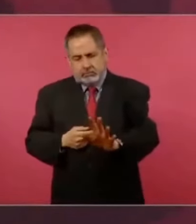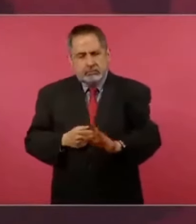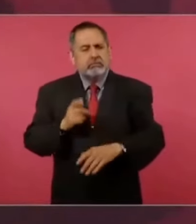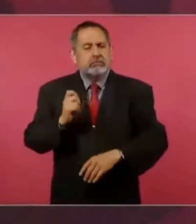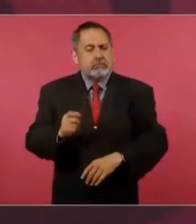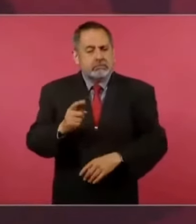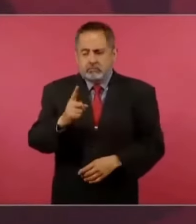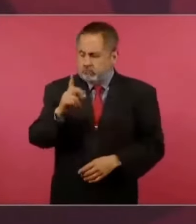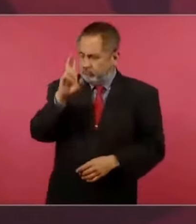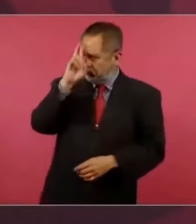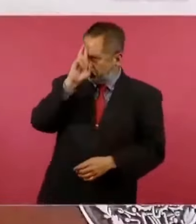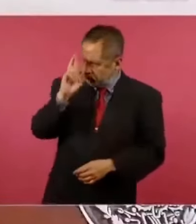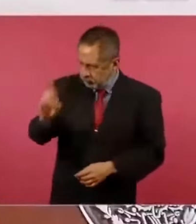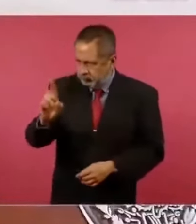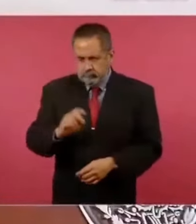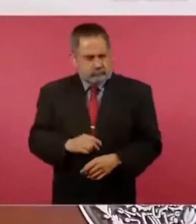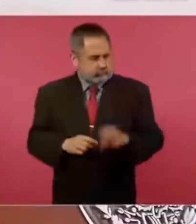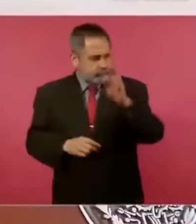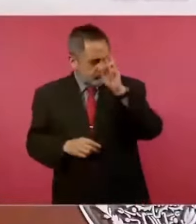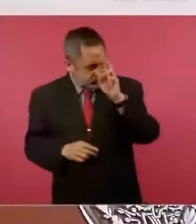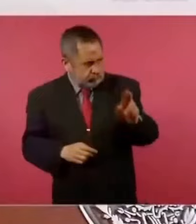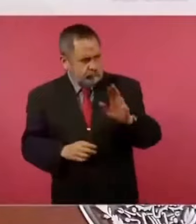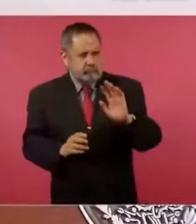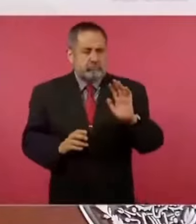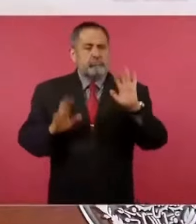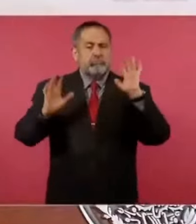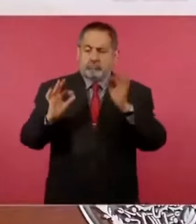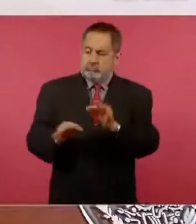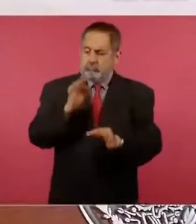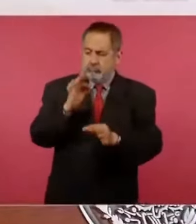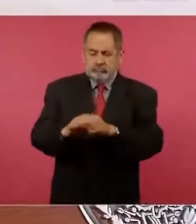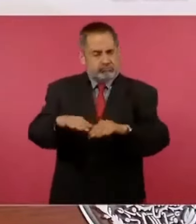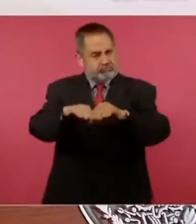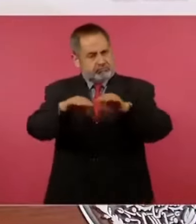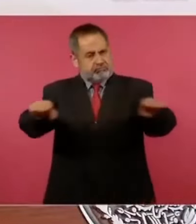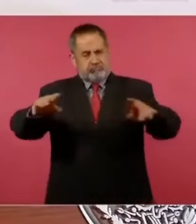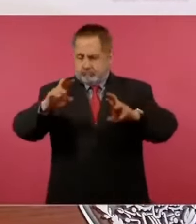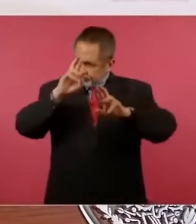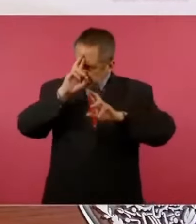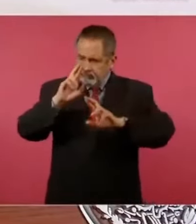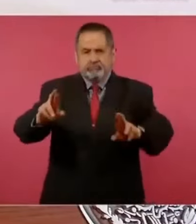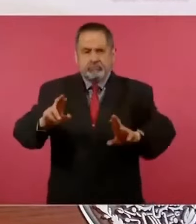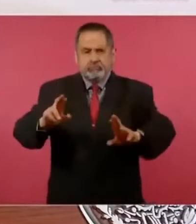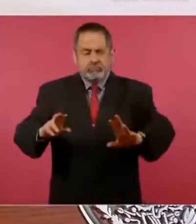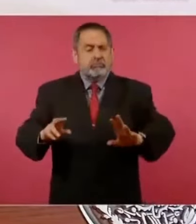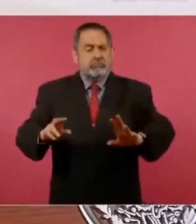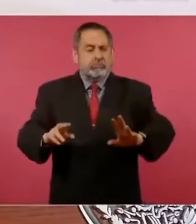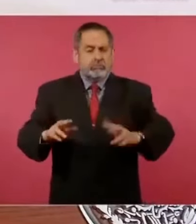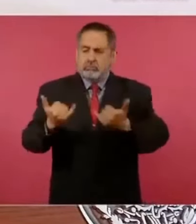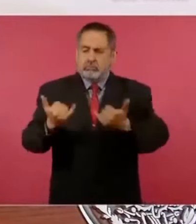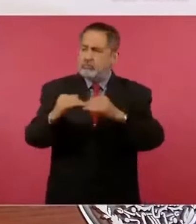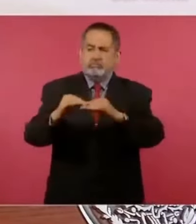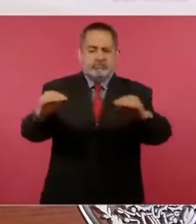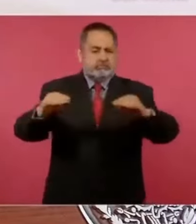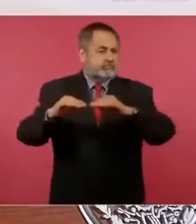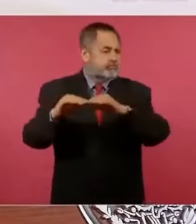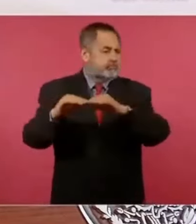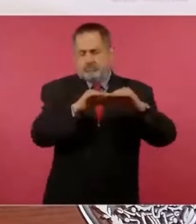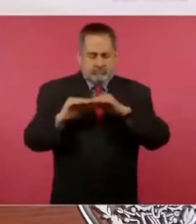el respeto es más horizontal, es más igualitario.